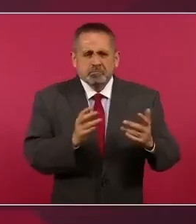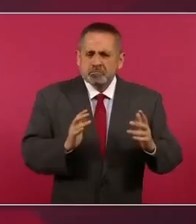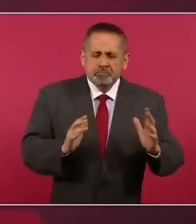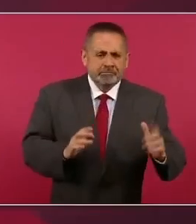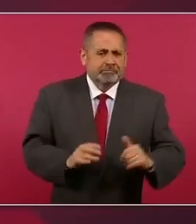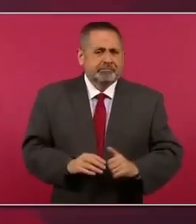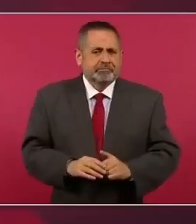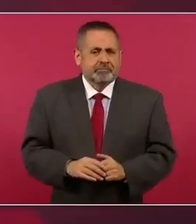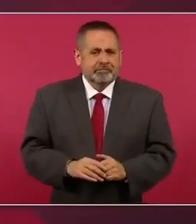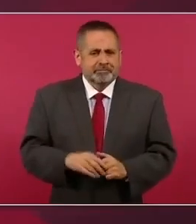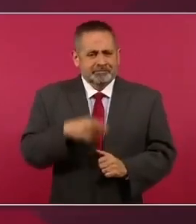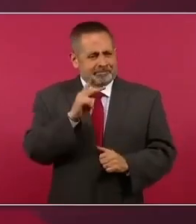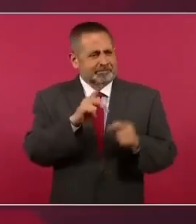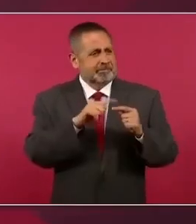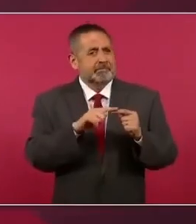pero